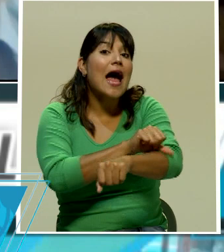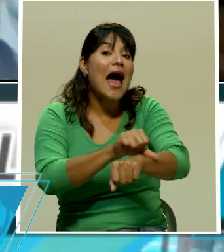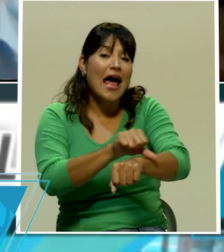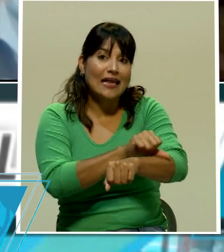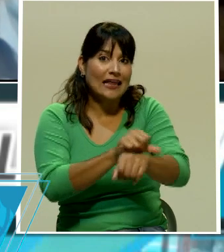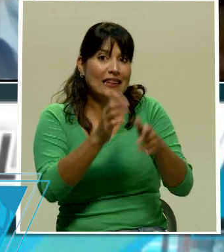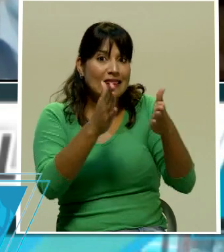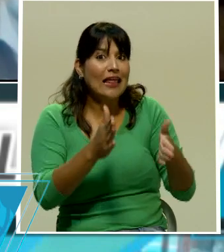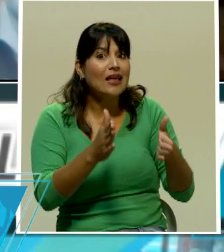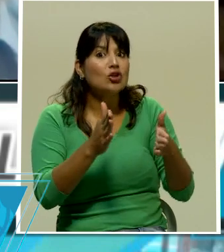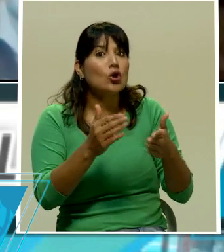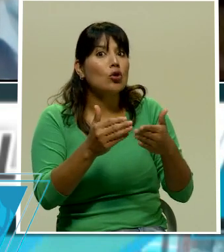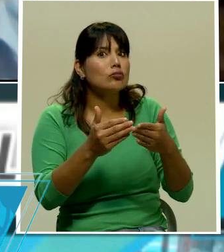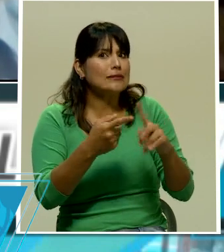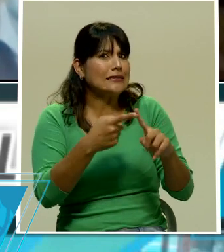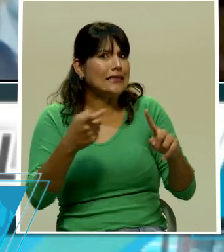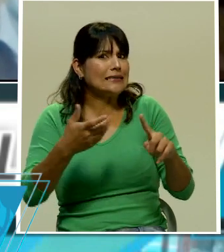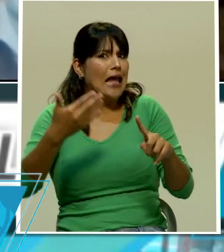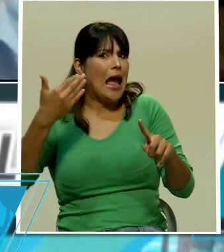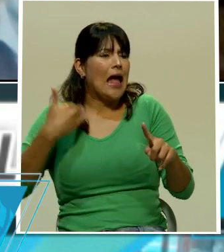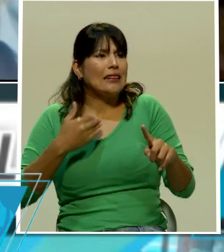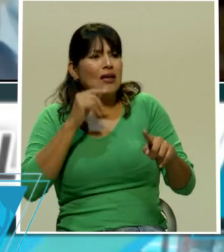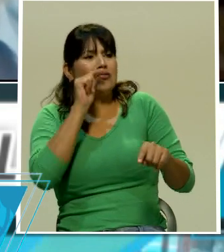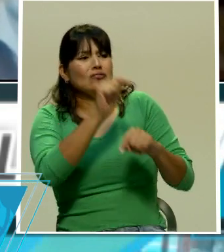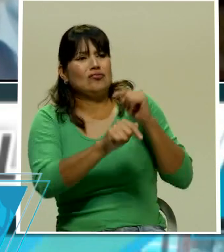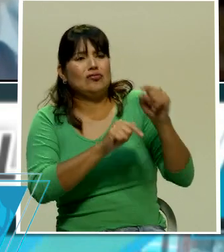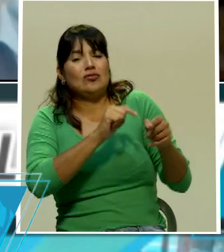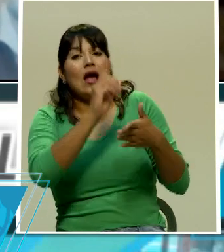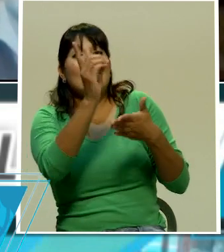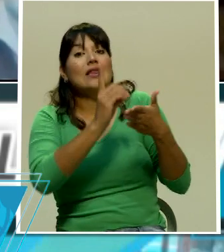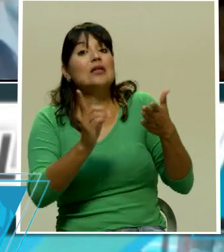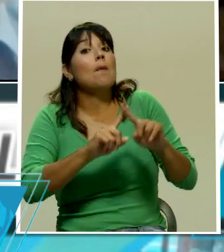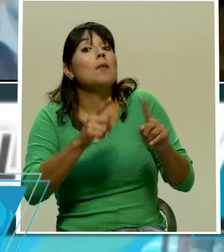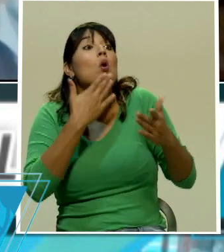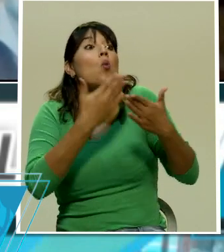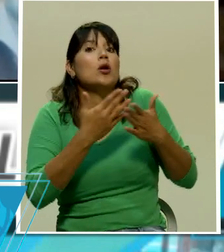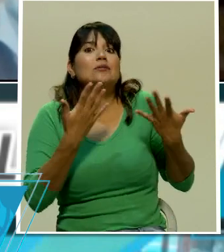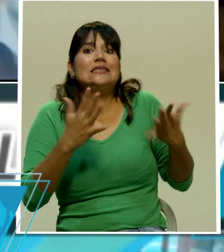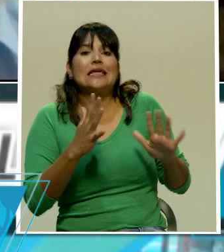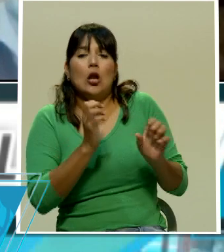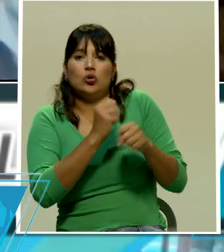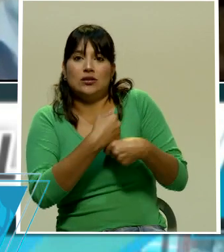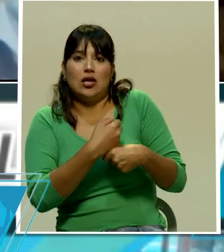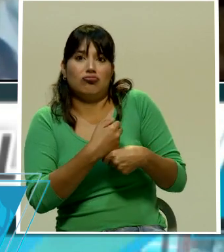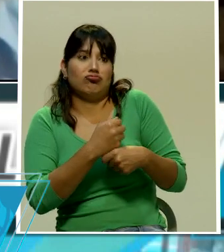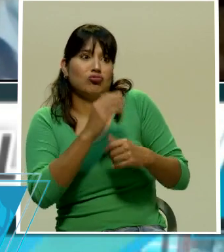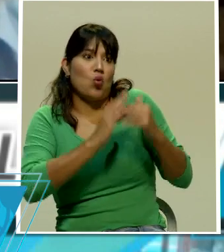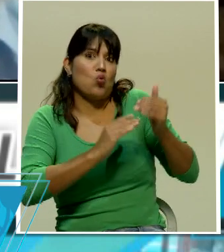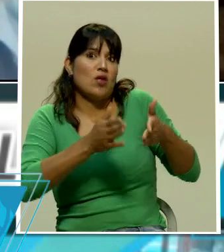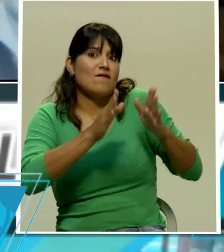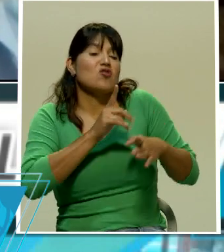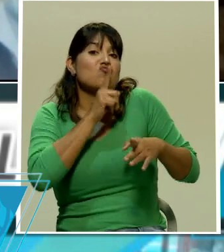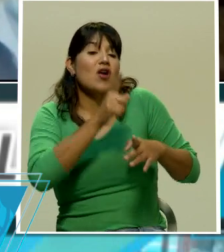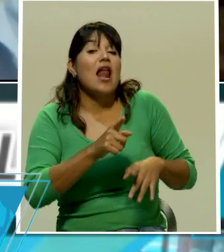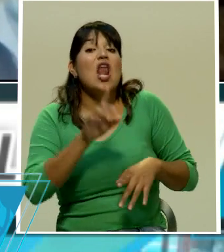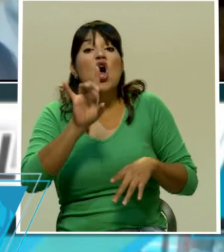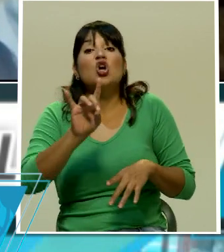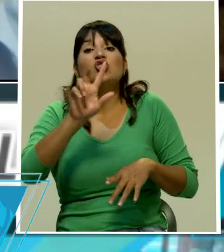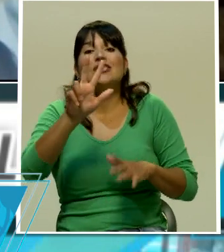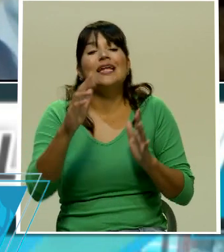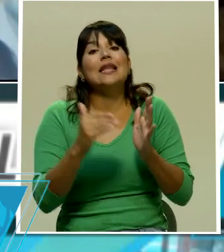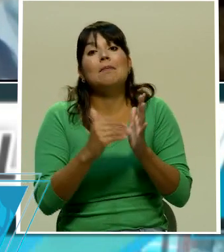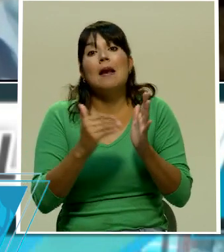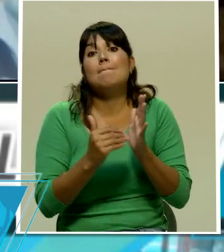ampliamente el diseño pero como usted dice bueno ahí está es una realidad es una realidad de 83 mil millones de colones